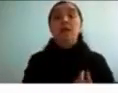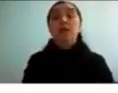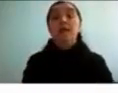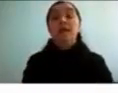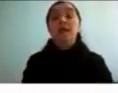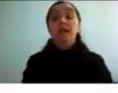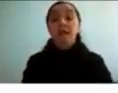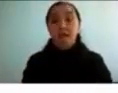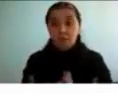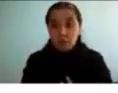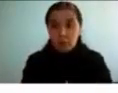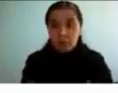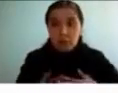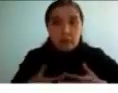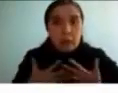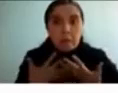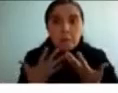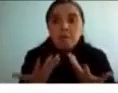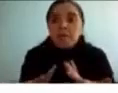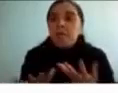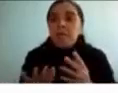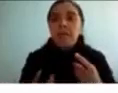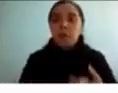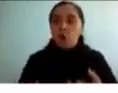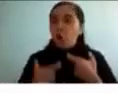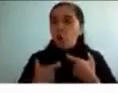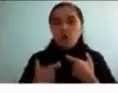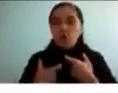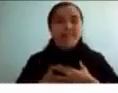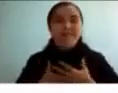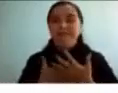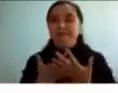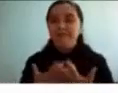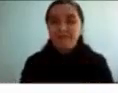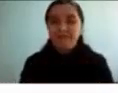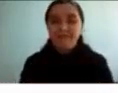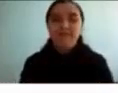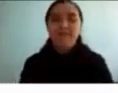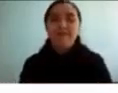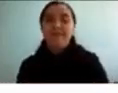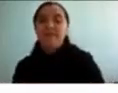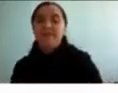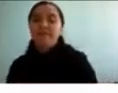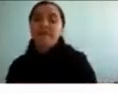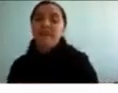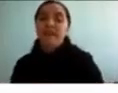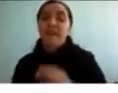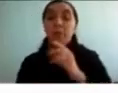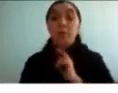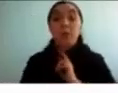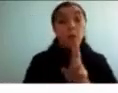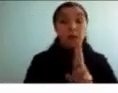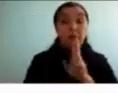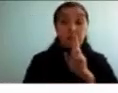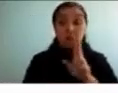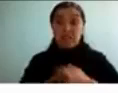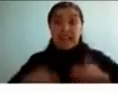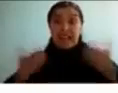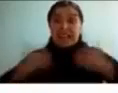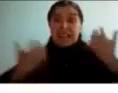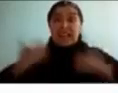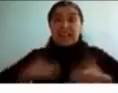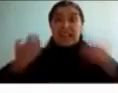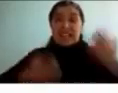reacciones a la situación la dificultad es para inhibir sus emociones y los momentos de alta reactividad como las rabietas por ejemplo por